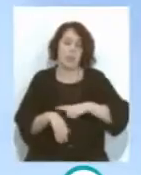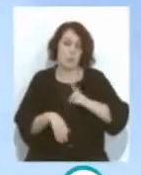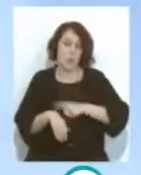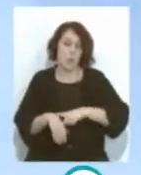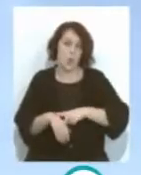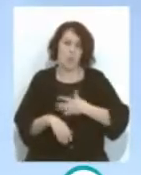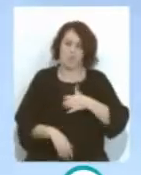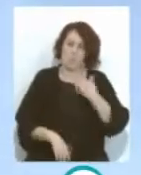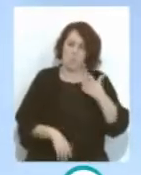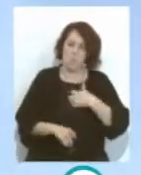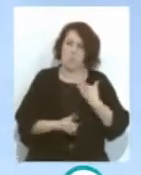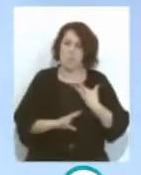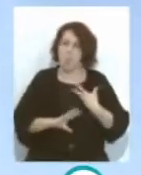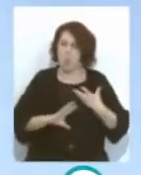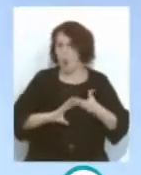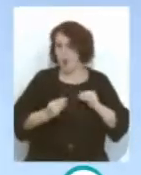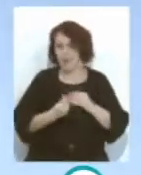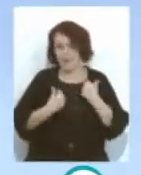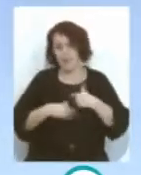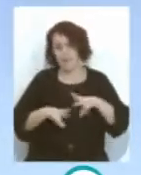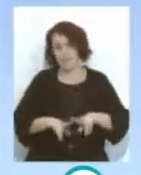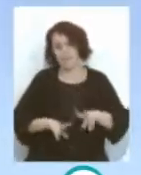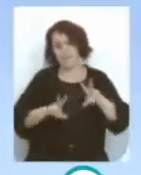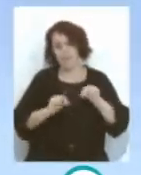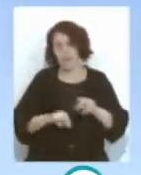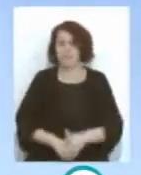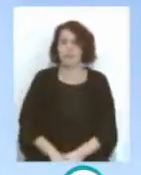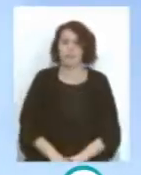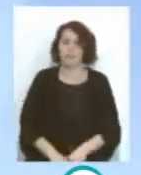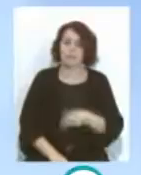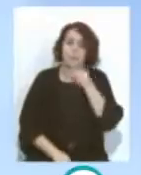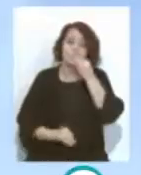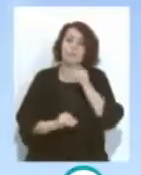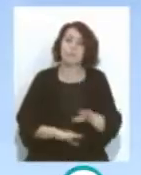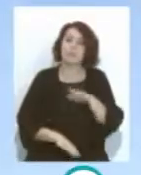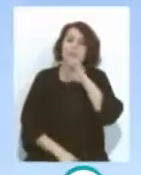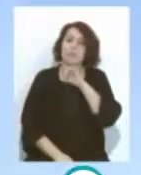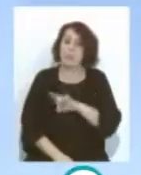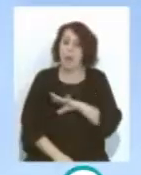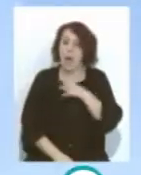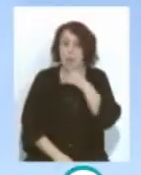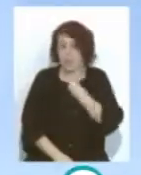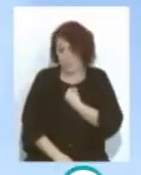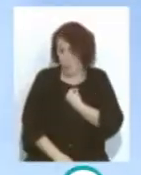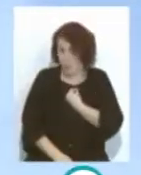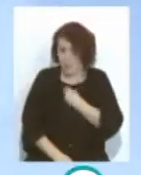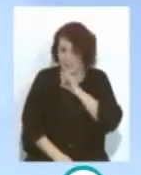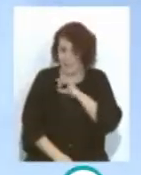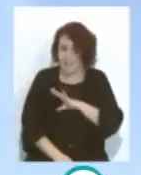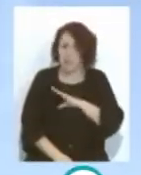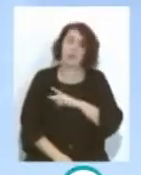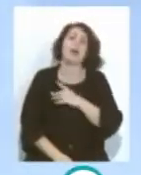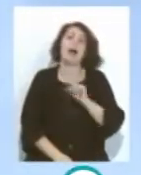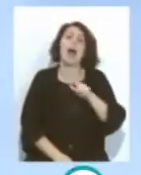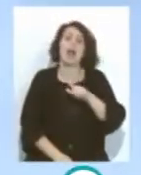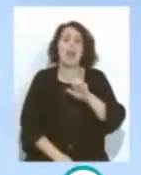molestias musculares Tiene como Suplente Ahora Ahora mismo A Iván